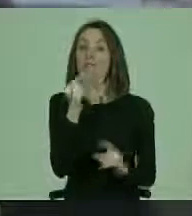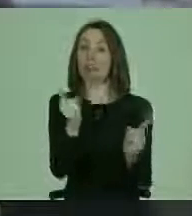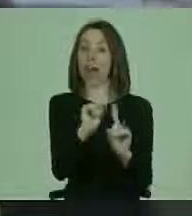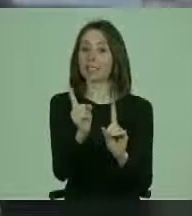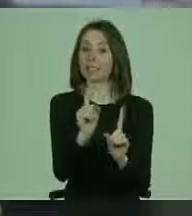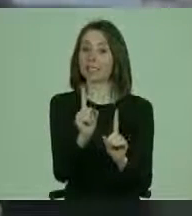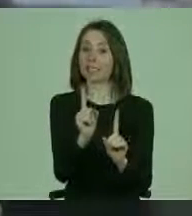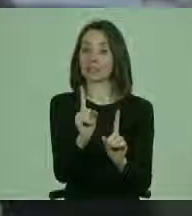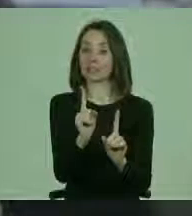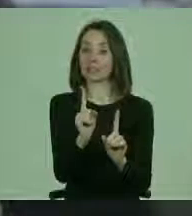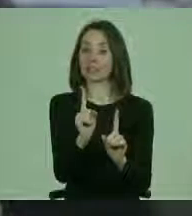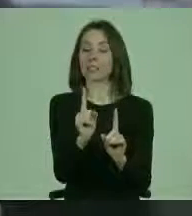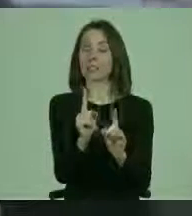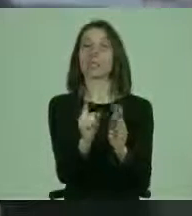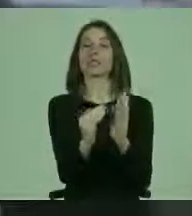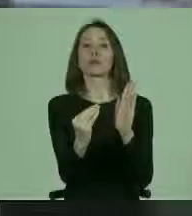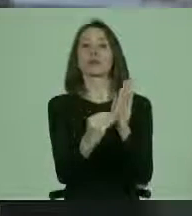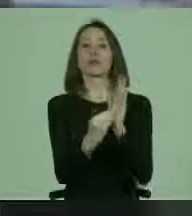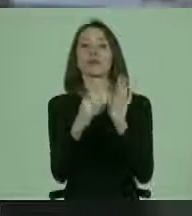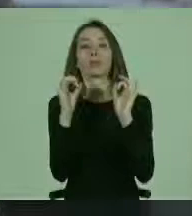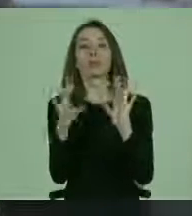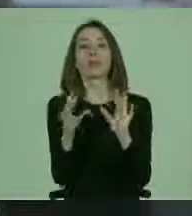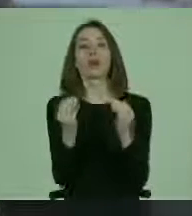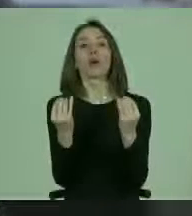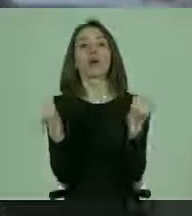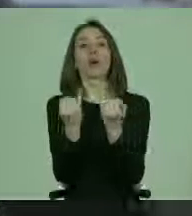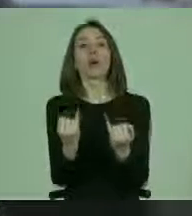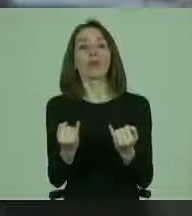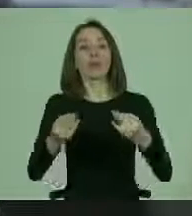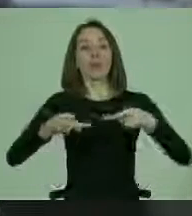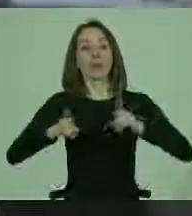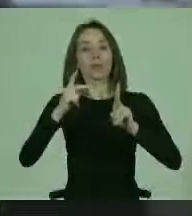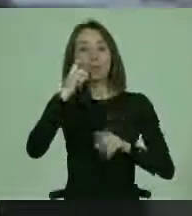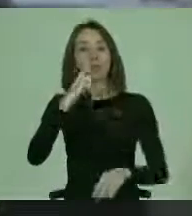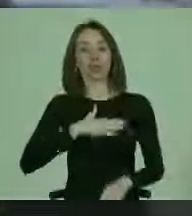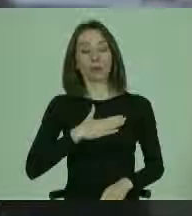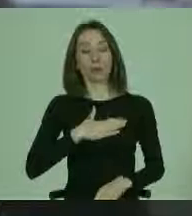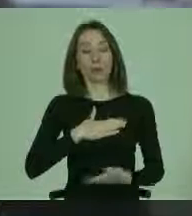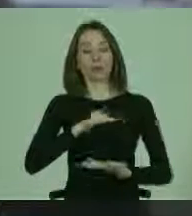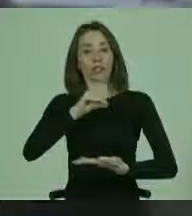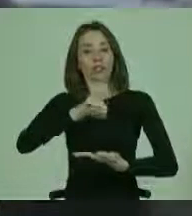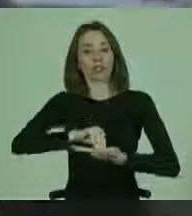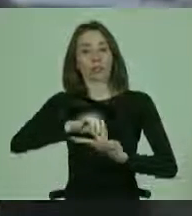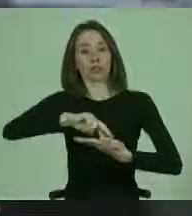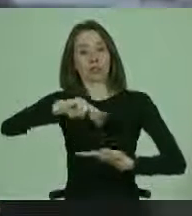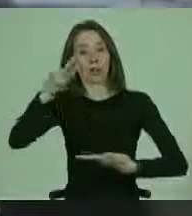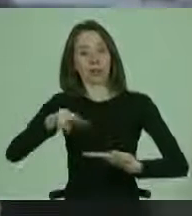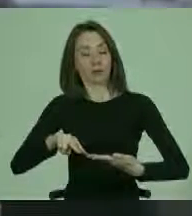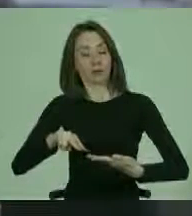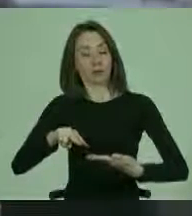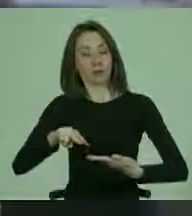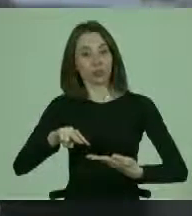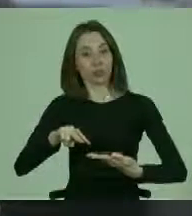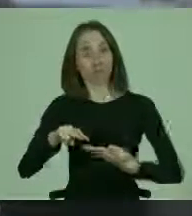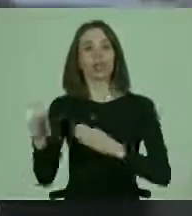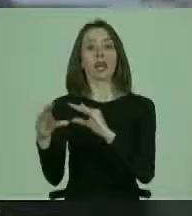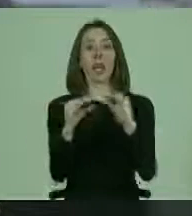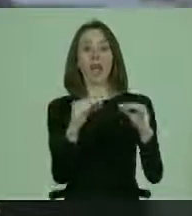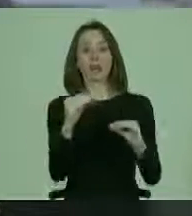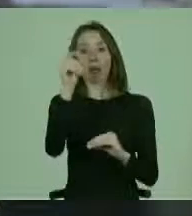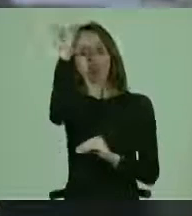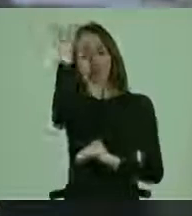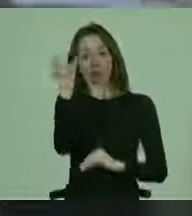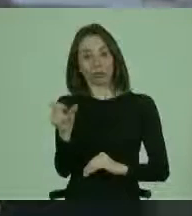sido fácil establecer el modelo de derechos humanos consagrado en la Convención. Cuando hablamos del